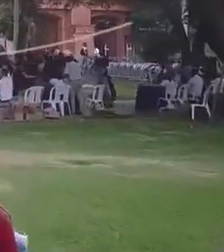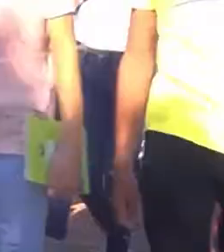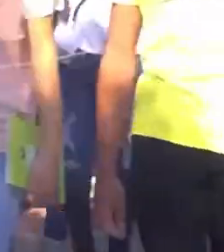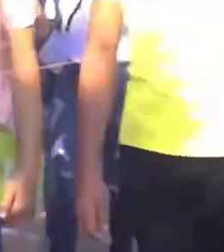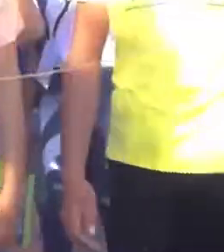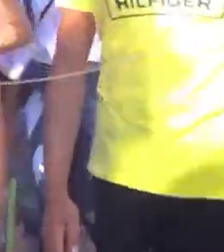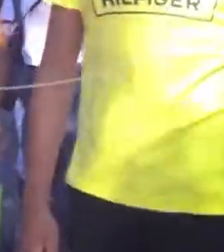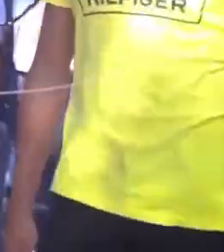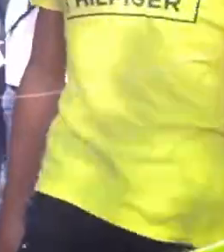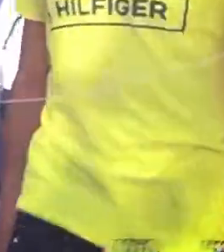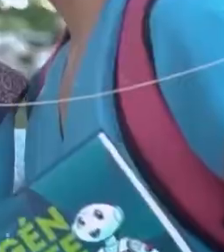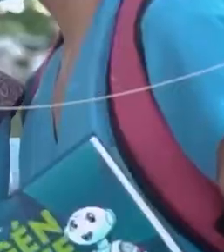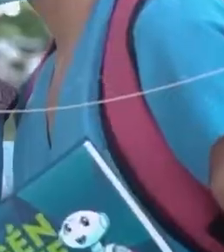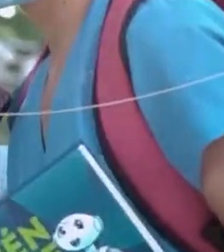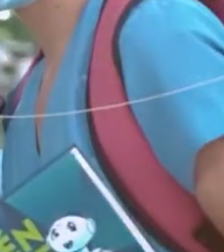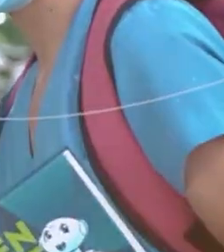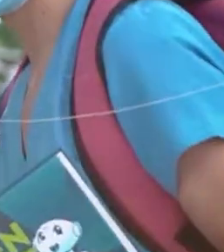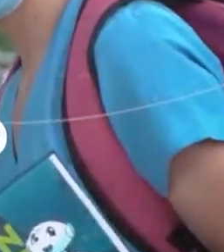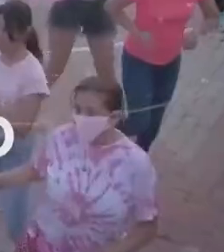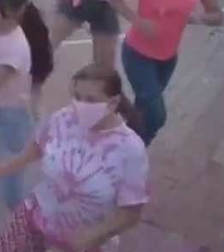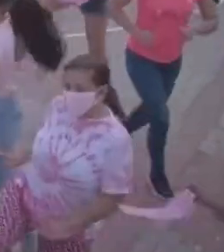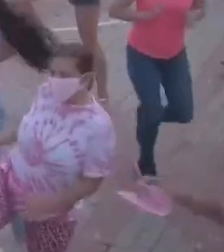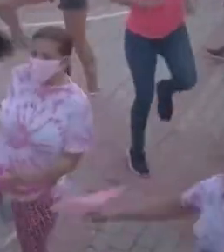Somos el orgullo del Magdalena.